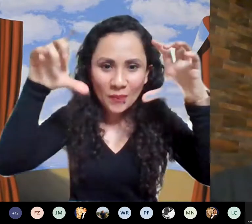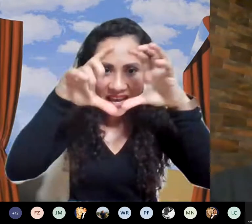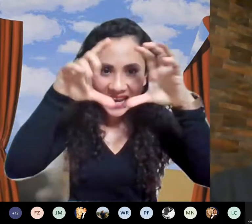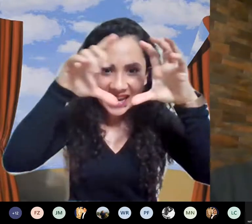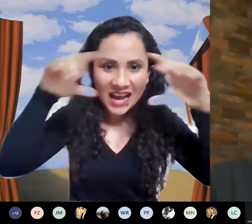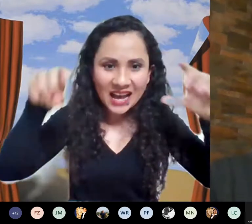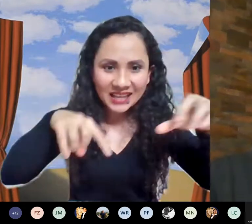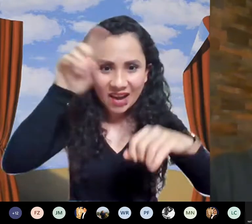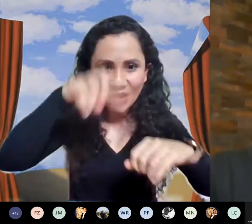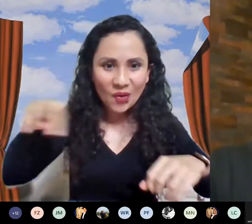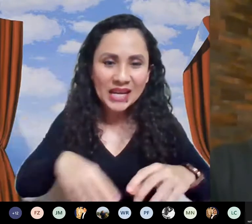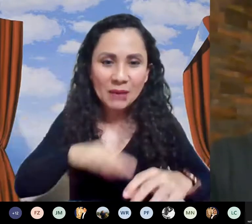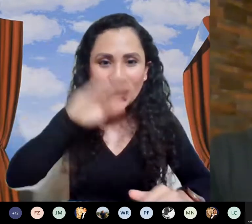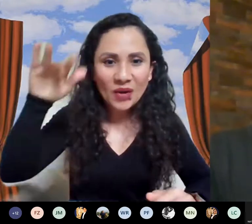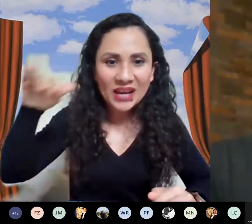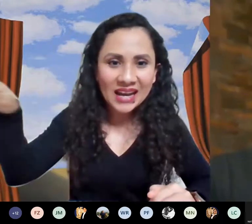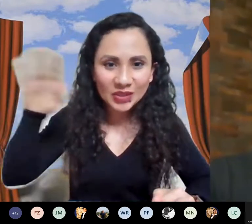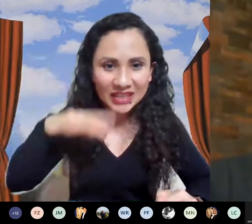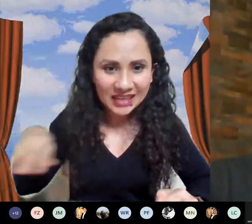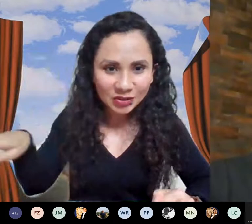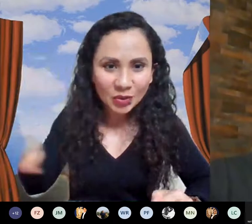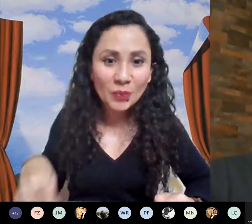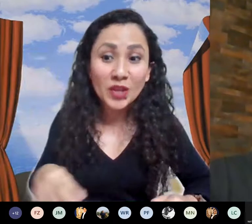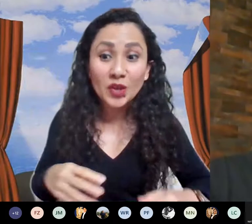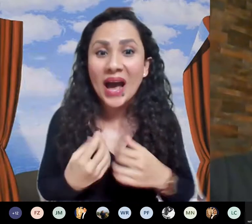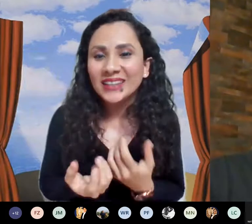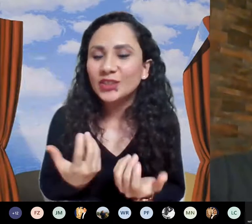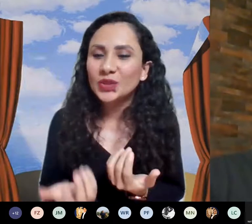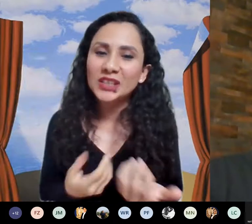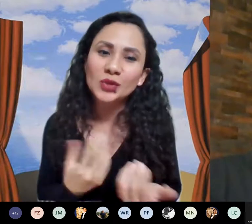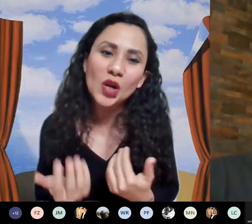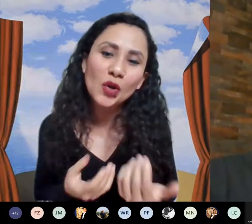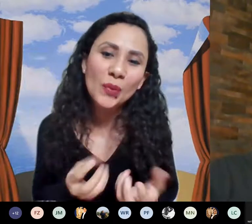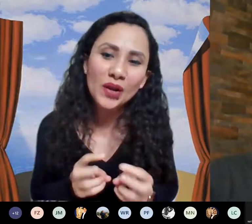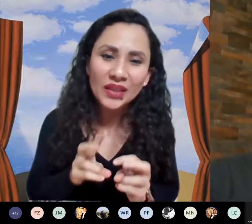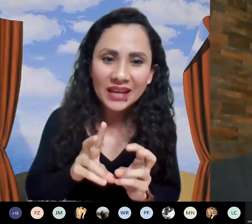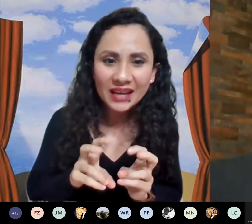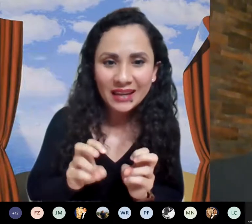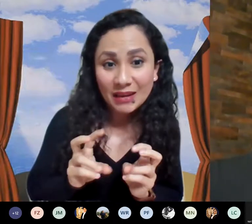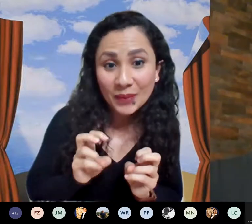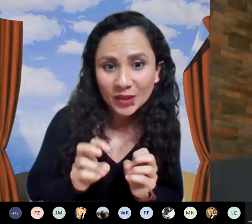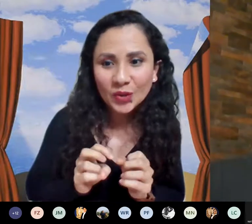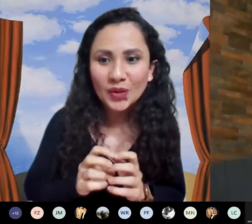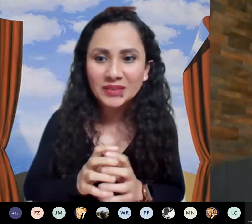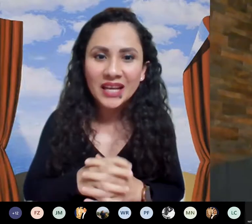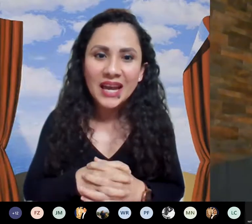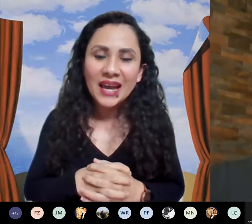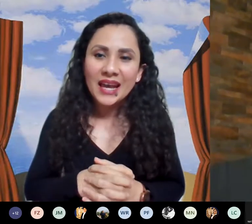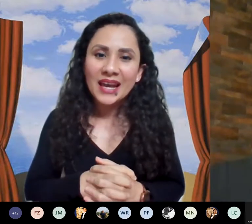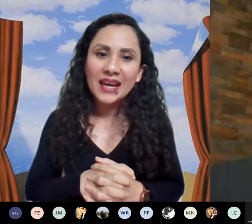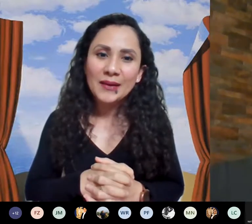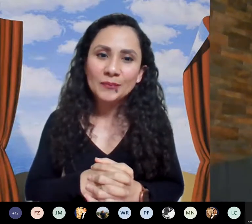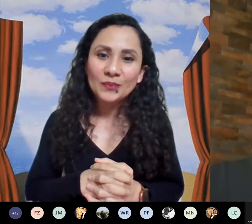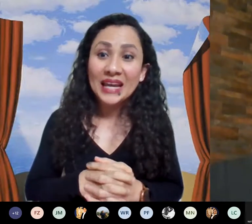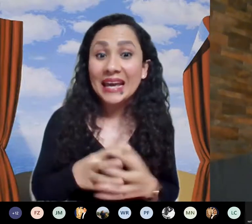omega y la O en el peor caso en el caso promedio ahí se utiliza el número de elementos